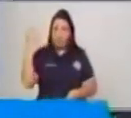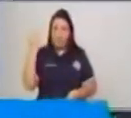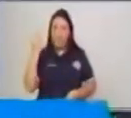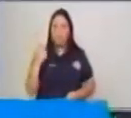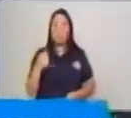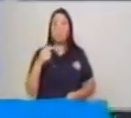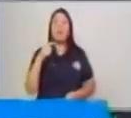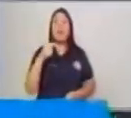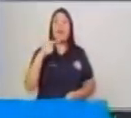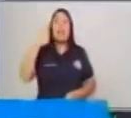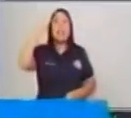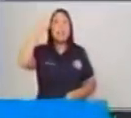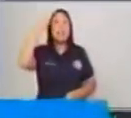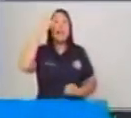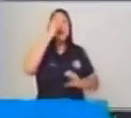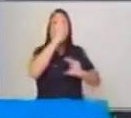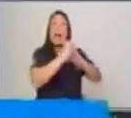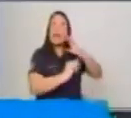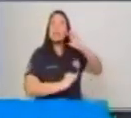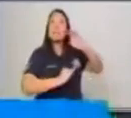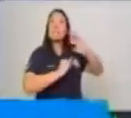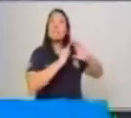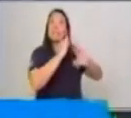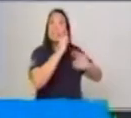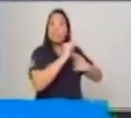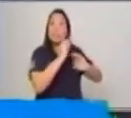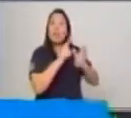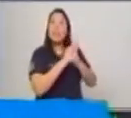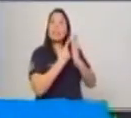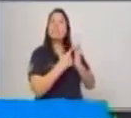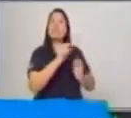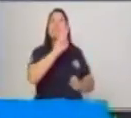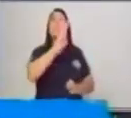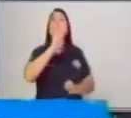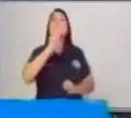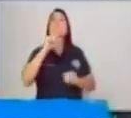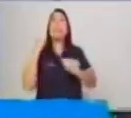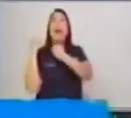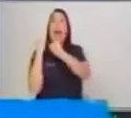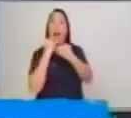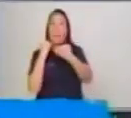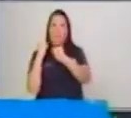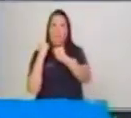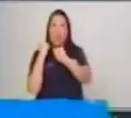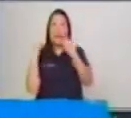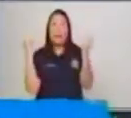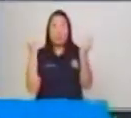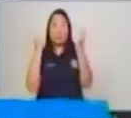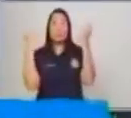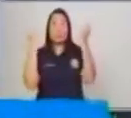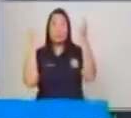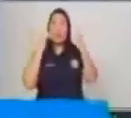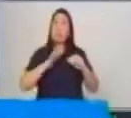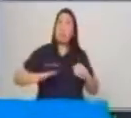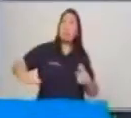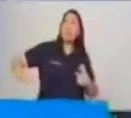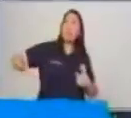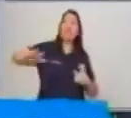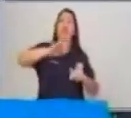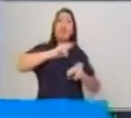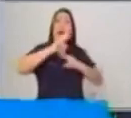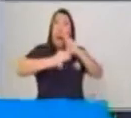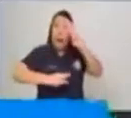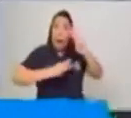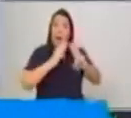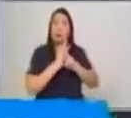Internacional del Libro, el 23 de abril. Y si nos damos cuenta, esta es una fecha que va muy bien con el tema que trabajamos